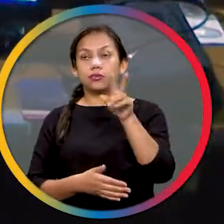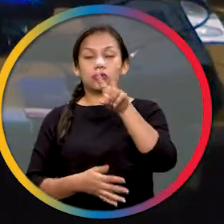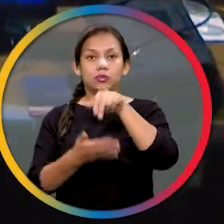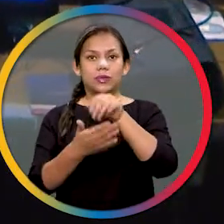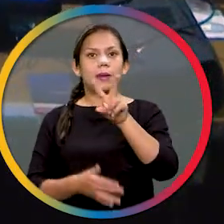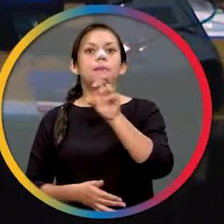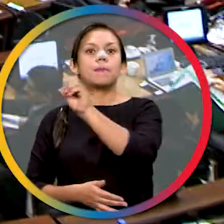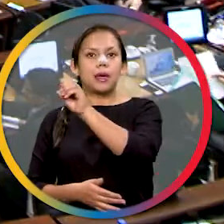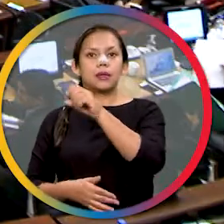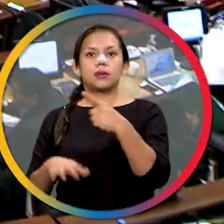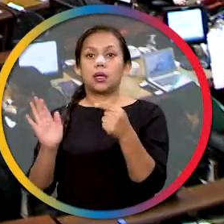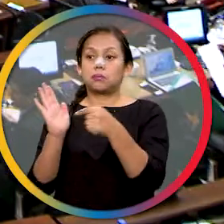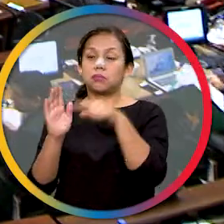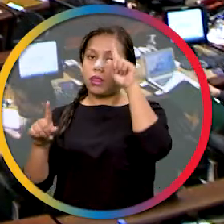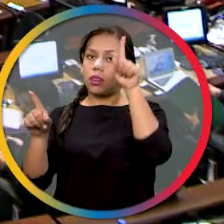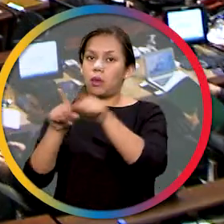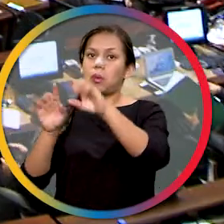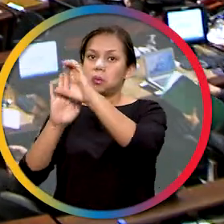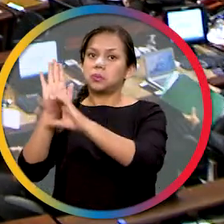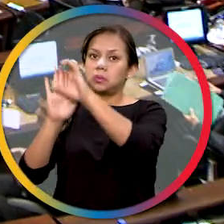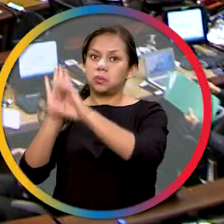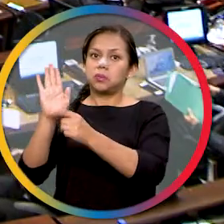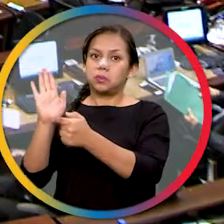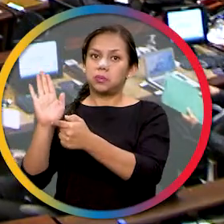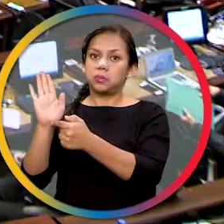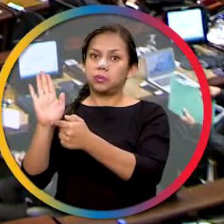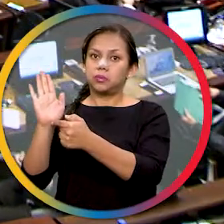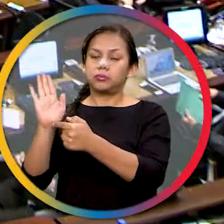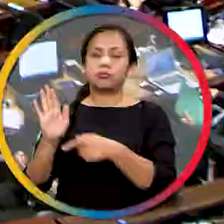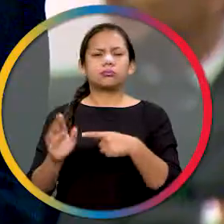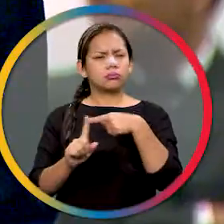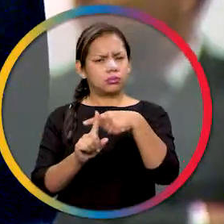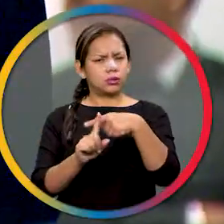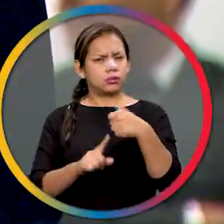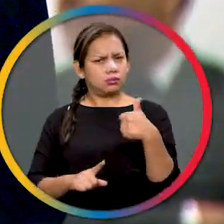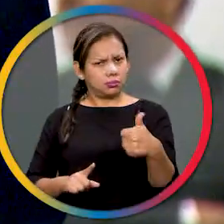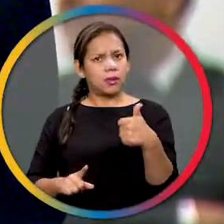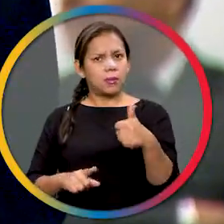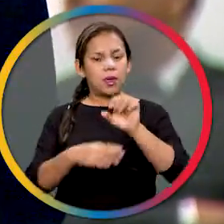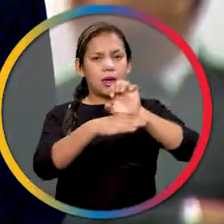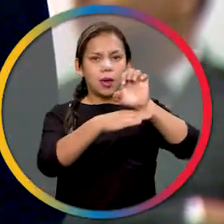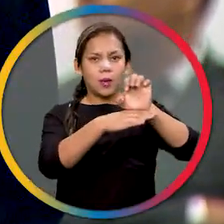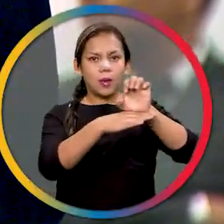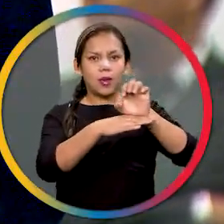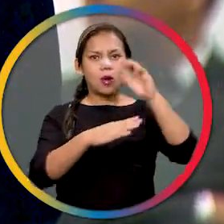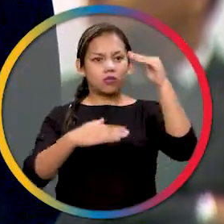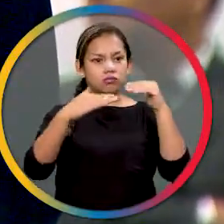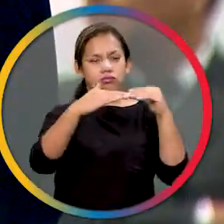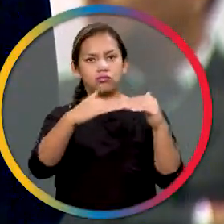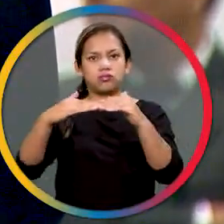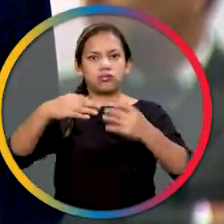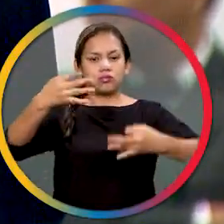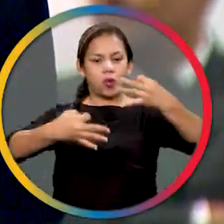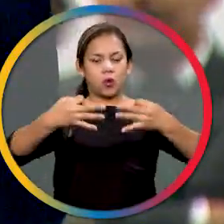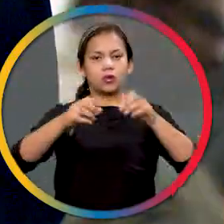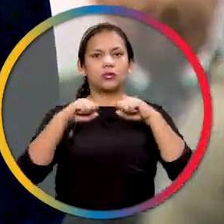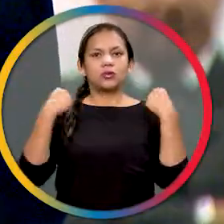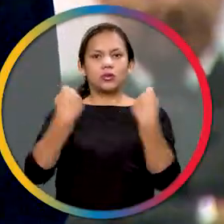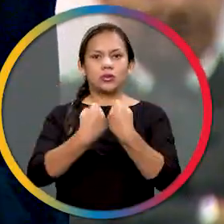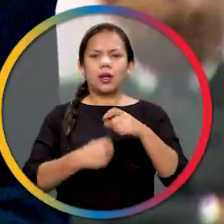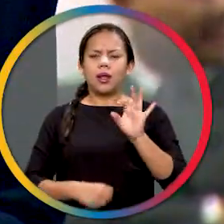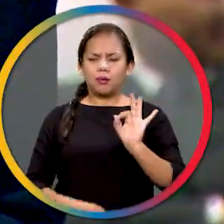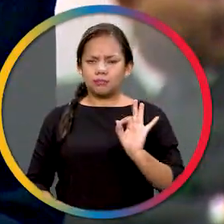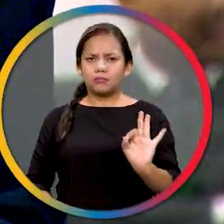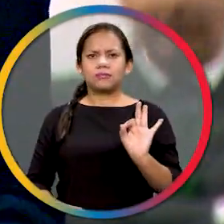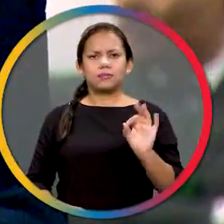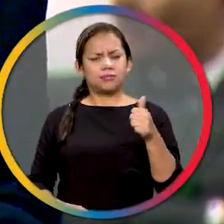-2020 conforme lo establece la Constitución. Es bueno que el Ecuador apunte hacia la igualdad, la equidad